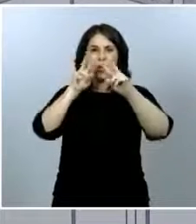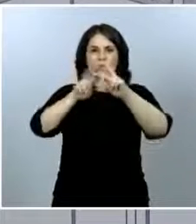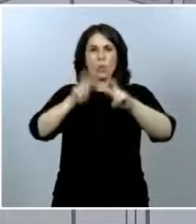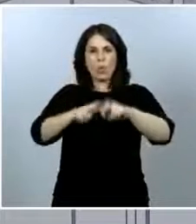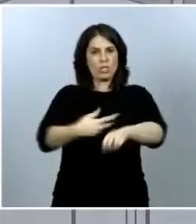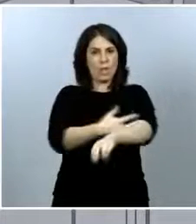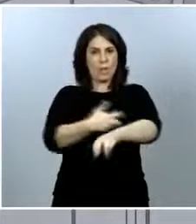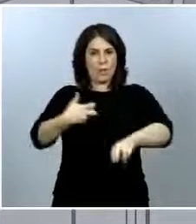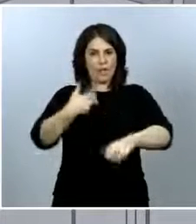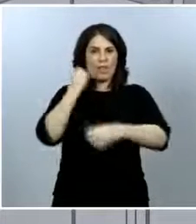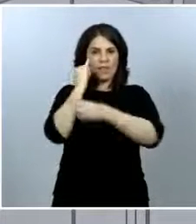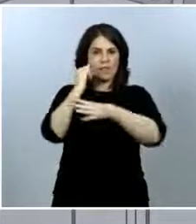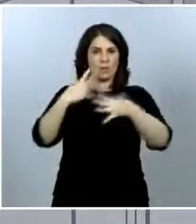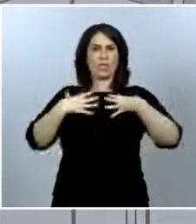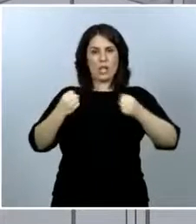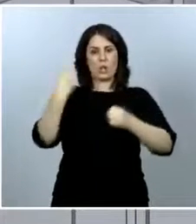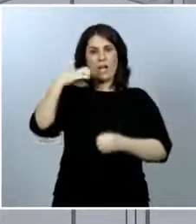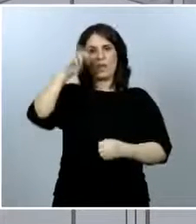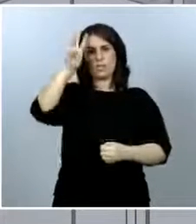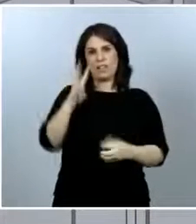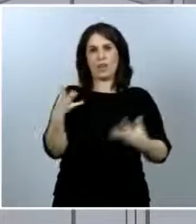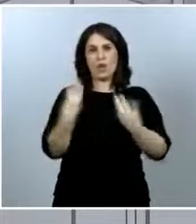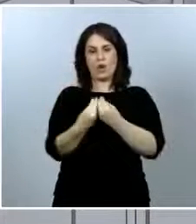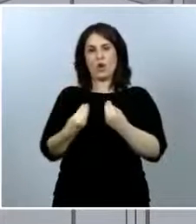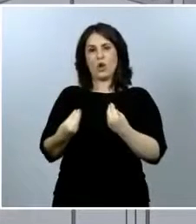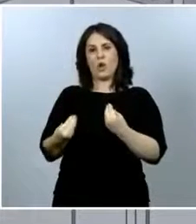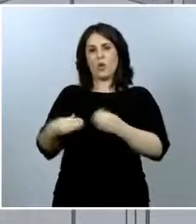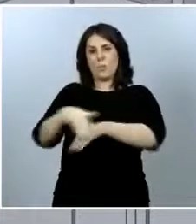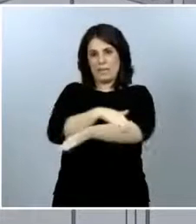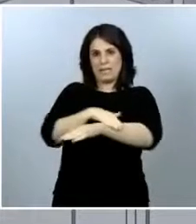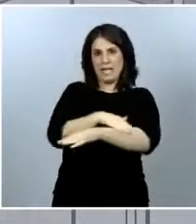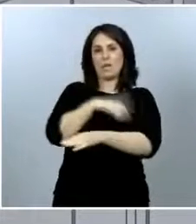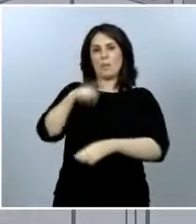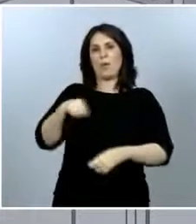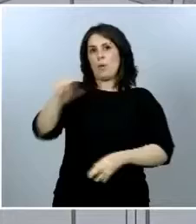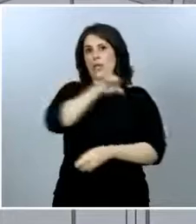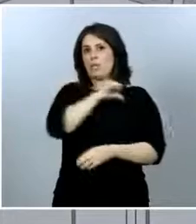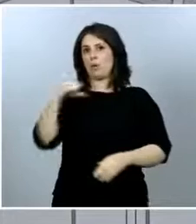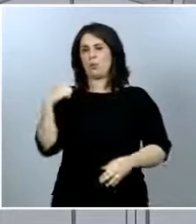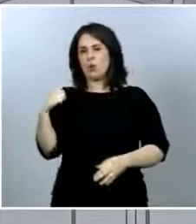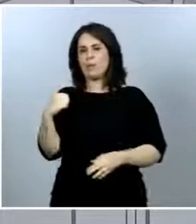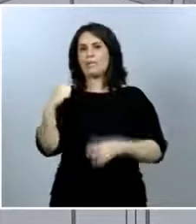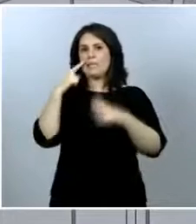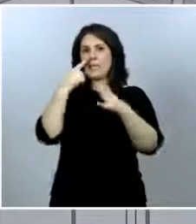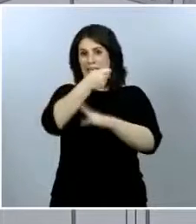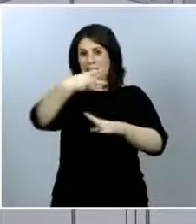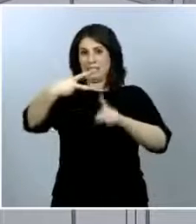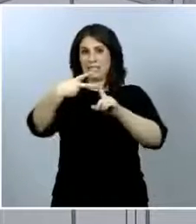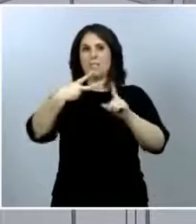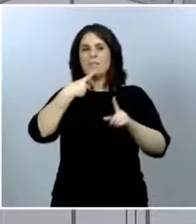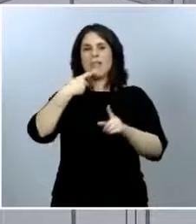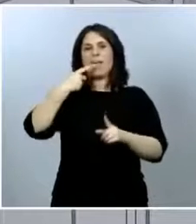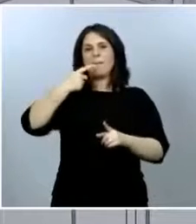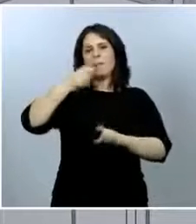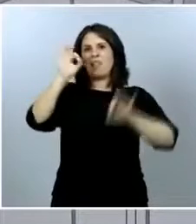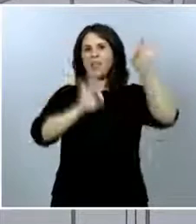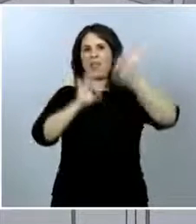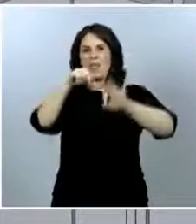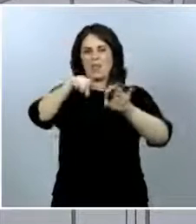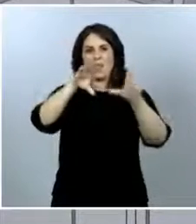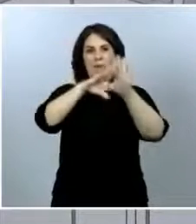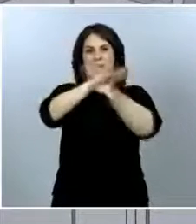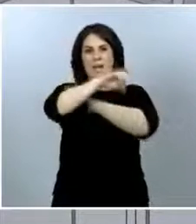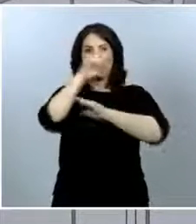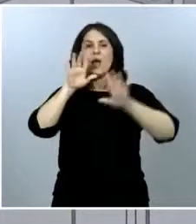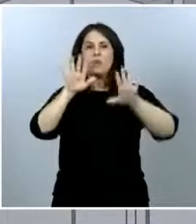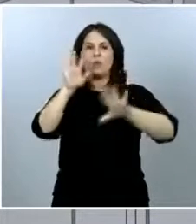del Instituto Salud Carlos III con el Ministerio de las Comunidades, arrojaba una incidencia en la Comunidad de Madrid de alrededor del 10% y sabemos